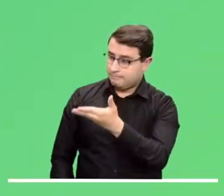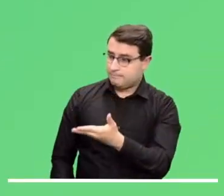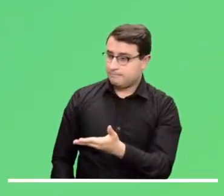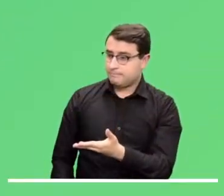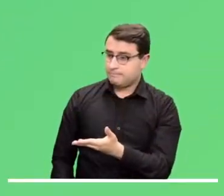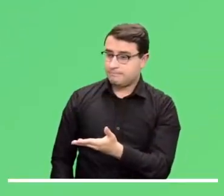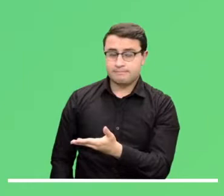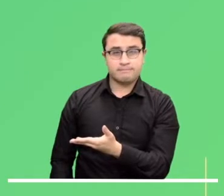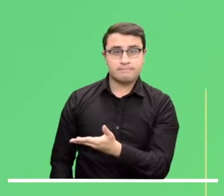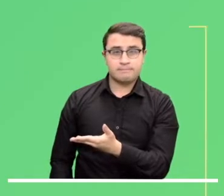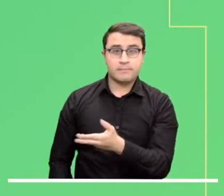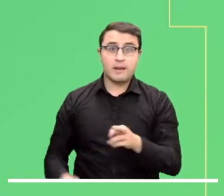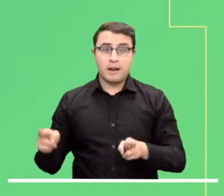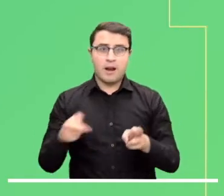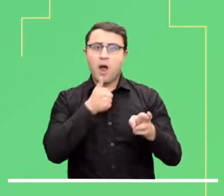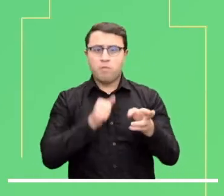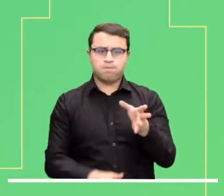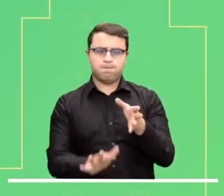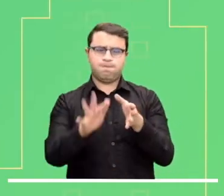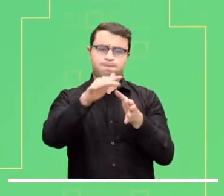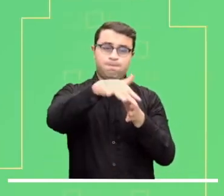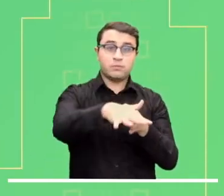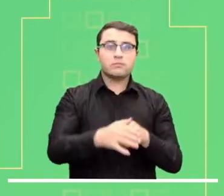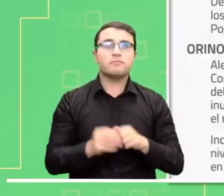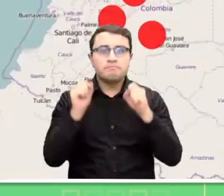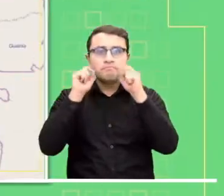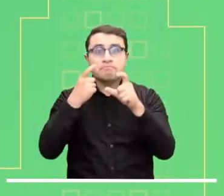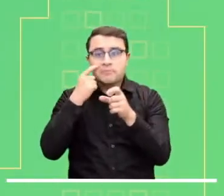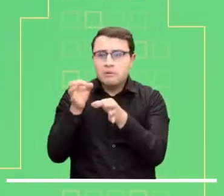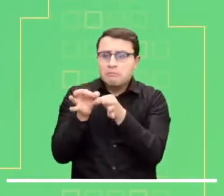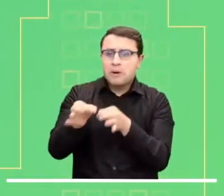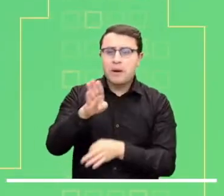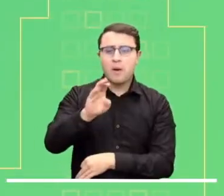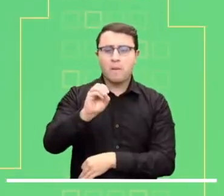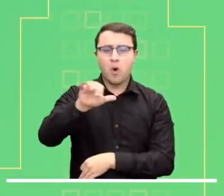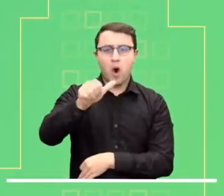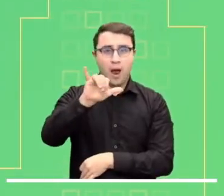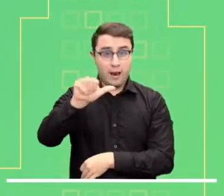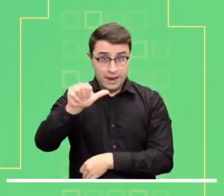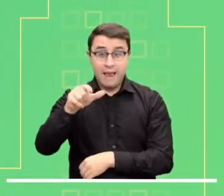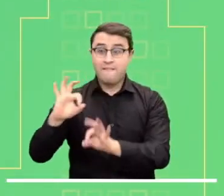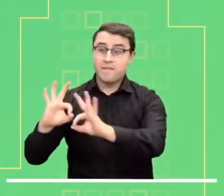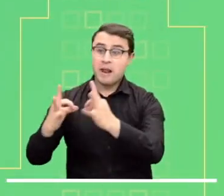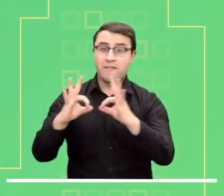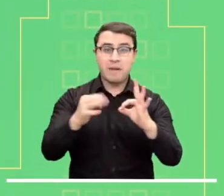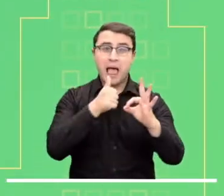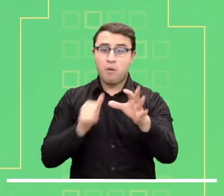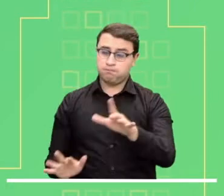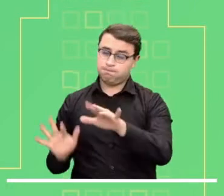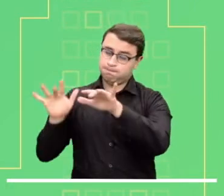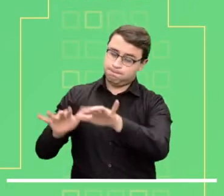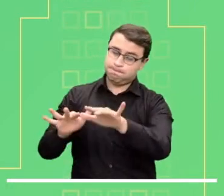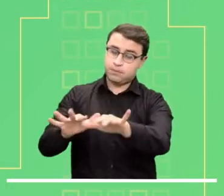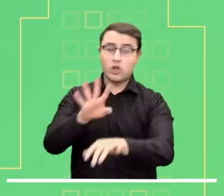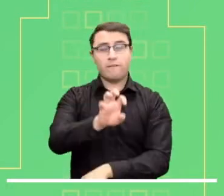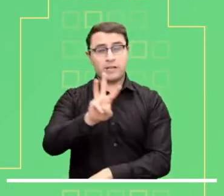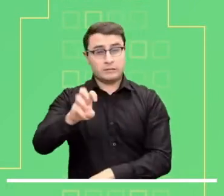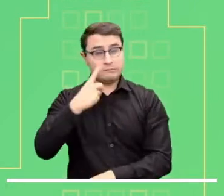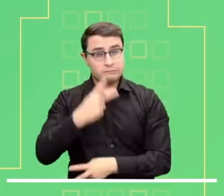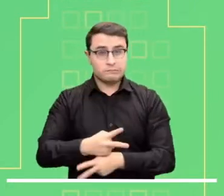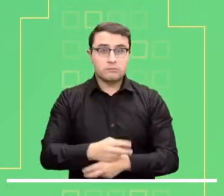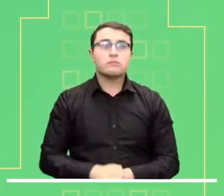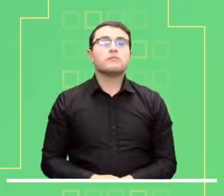Veamos ahora las alertas que se encuentran activas. Alerta roja por desbordamiento de los ríos Bojayá, Pogué y sus afluentes.